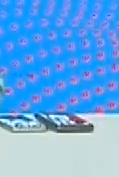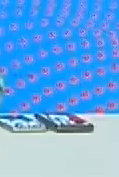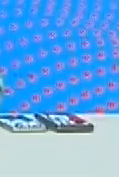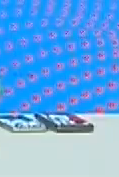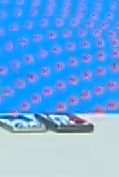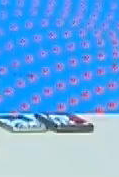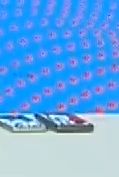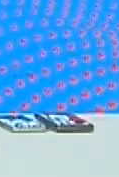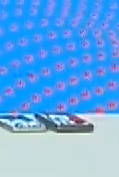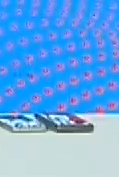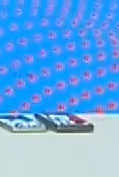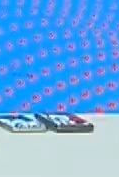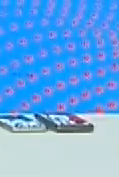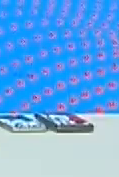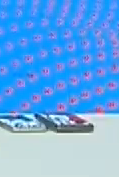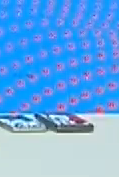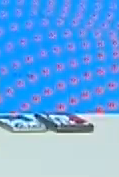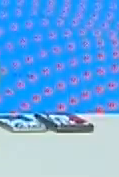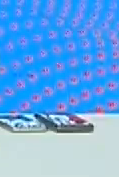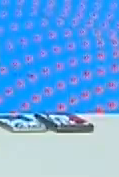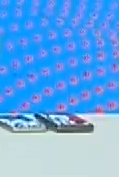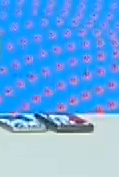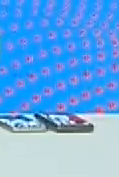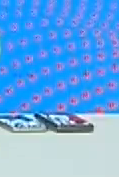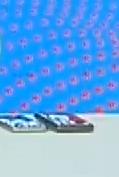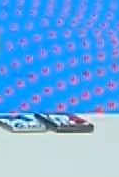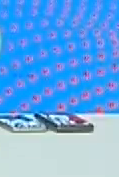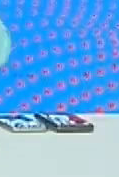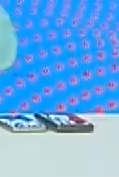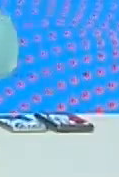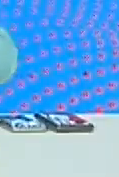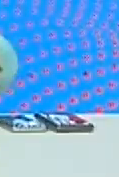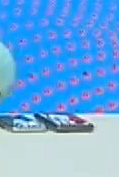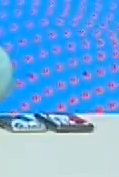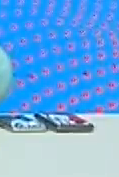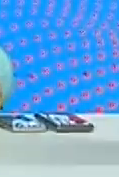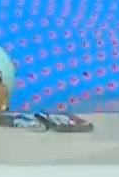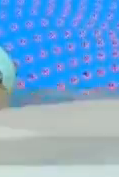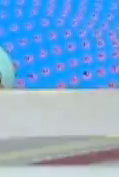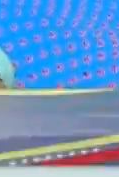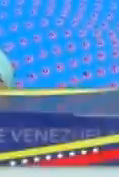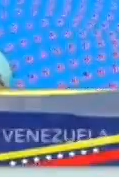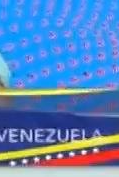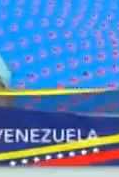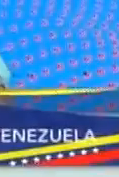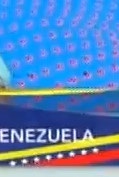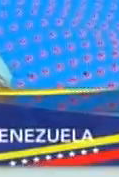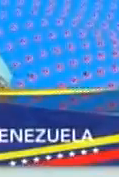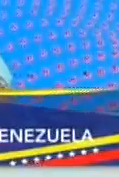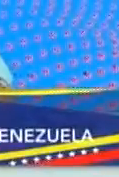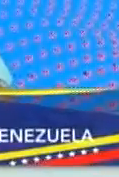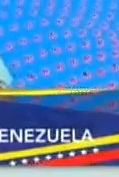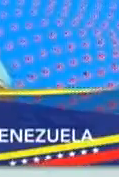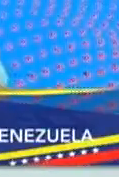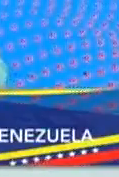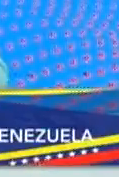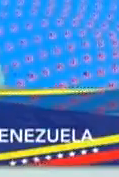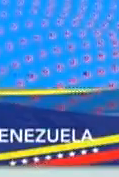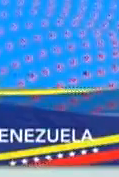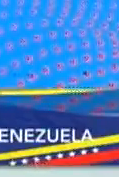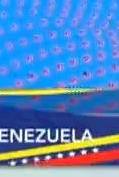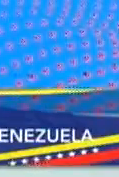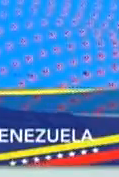Martes, ¿verdad? Martes 11 de enero. Felicidades. A todas Venezuela. Les reitero el feliz año